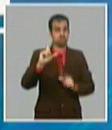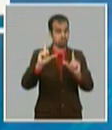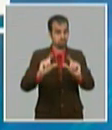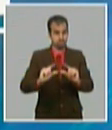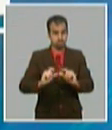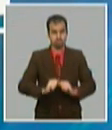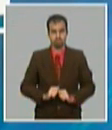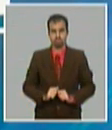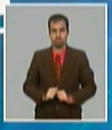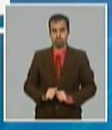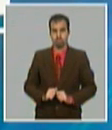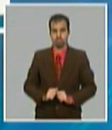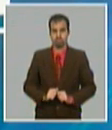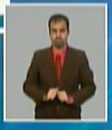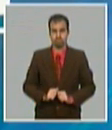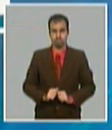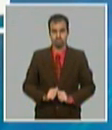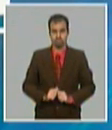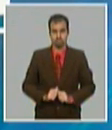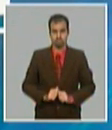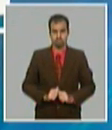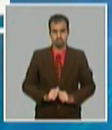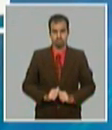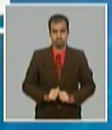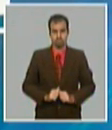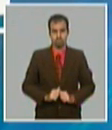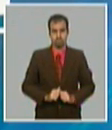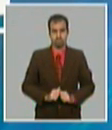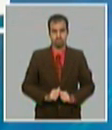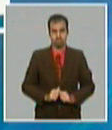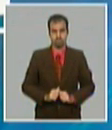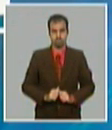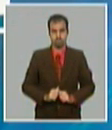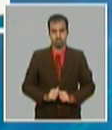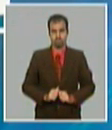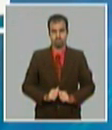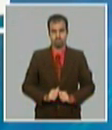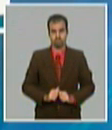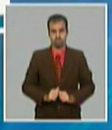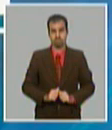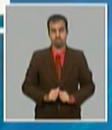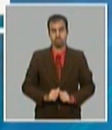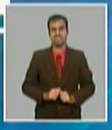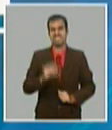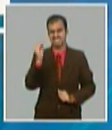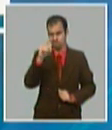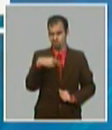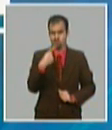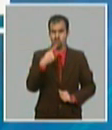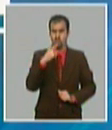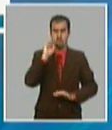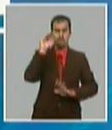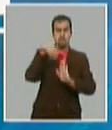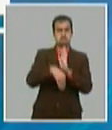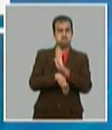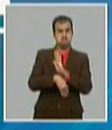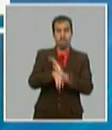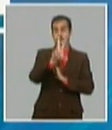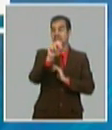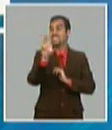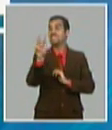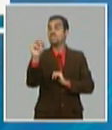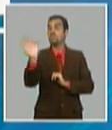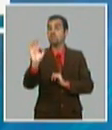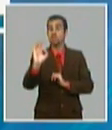cierto es que no pudimos crecer pero cierto es también que resistimos ese golpe y la economía no cayó un 20 un 30% como se